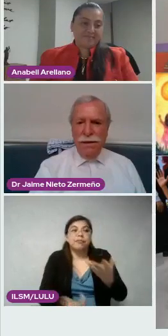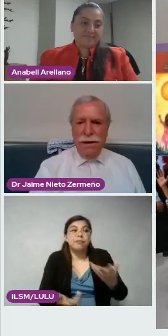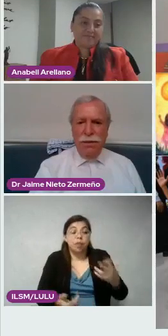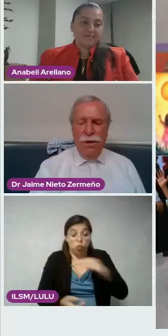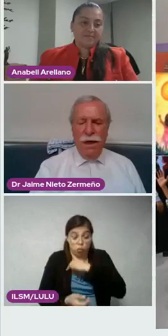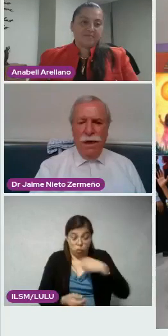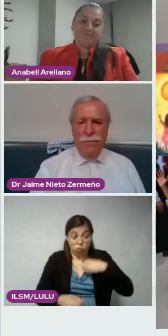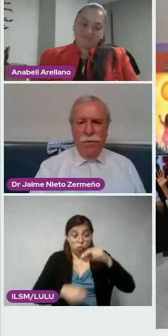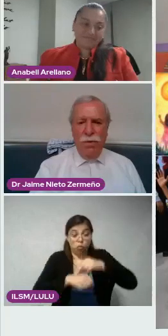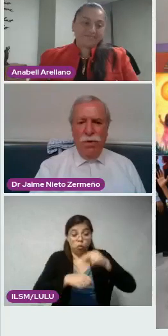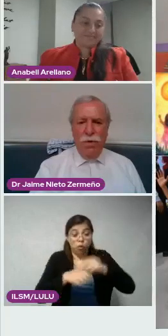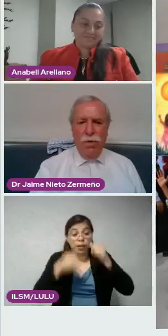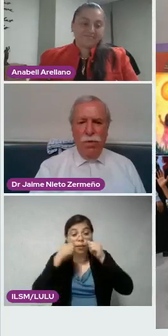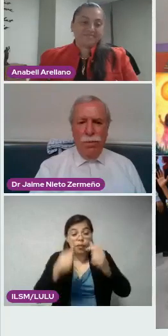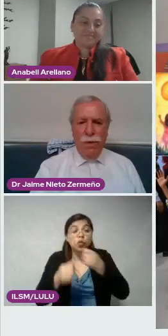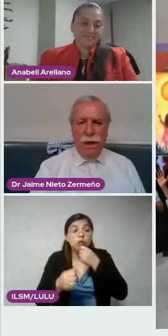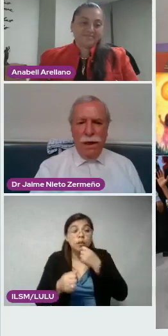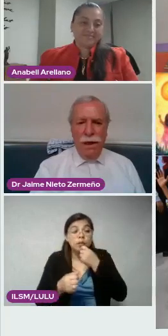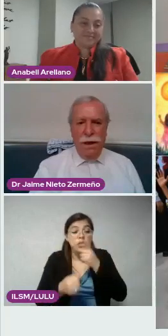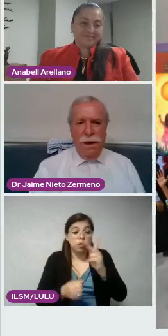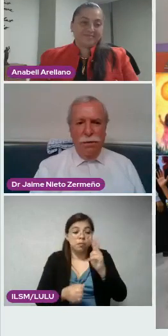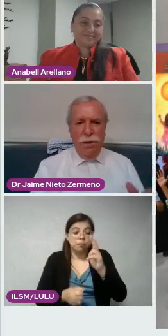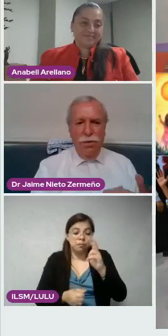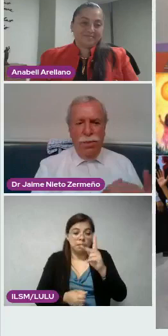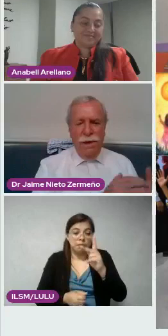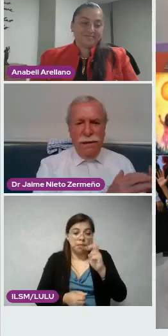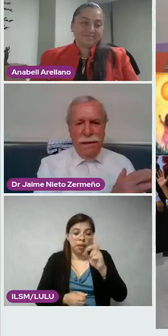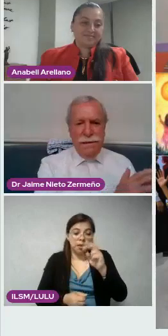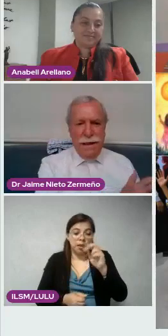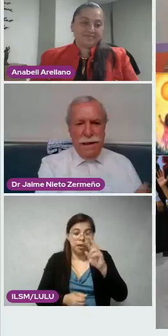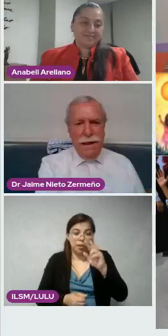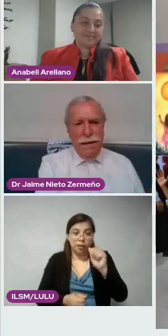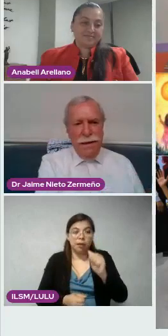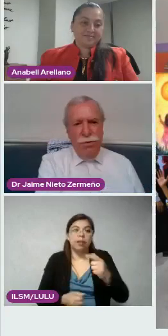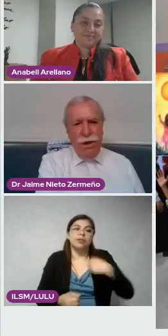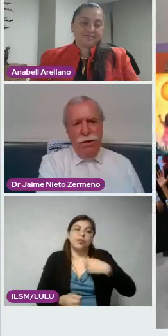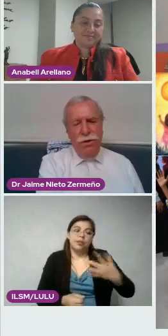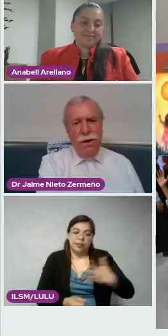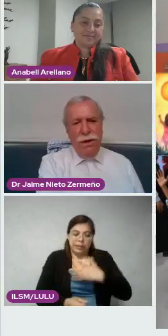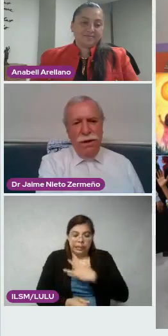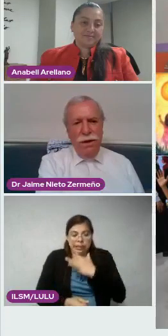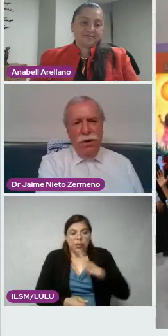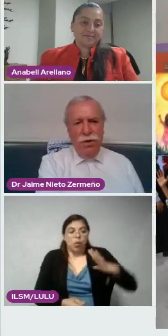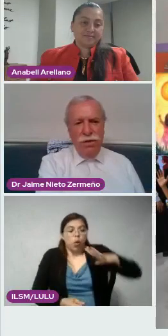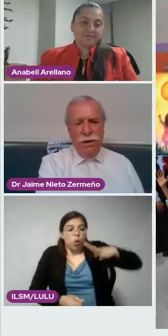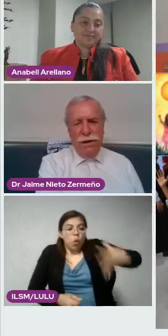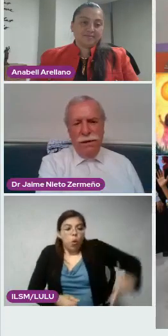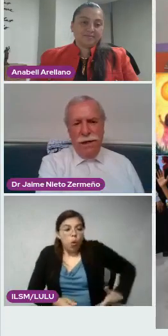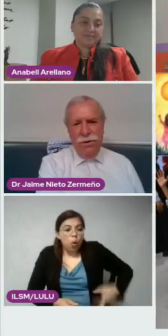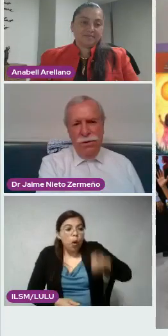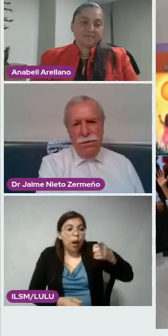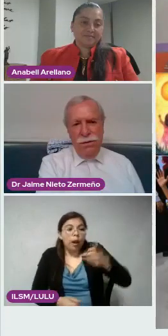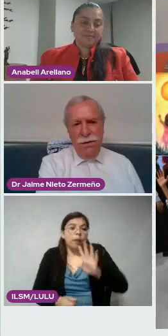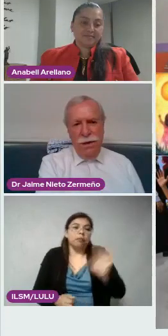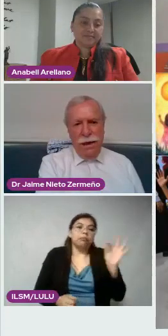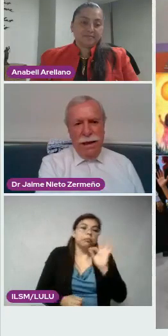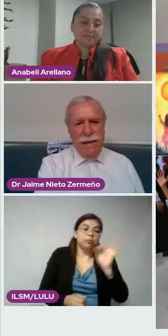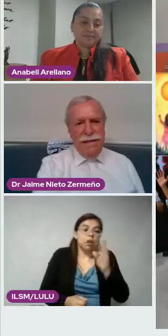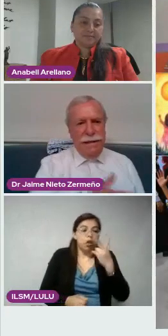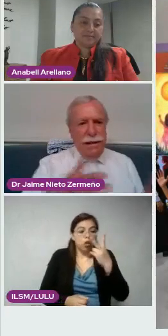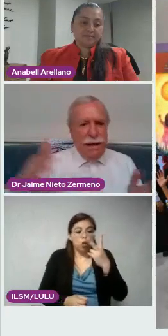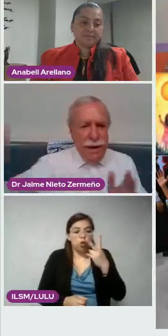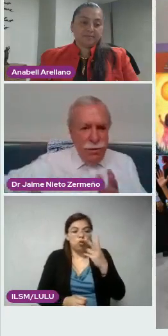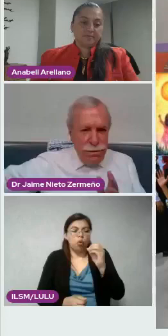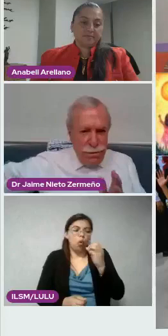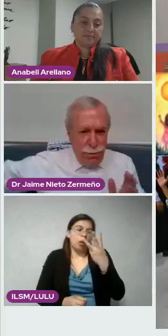te da un orgullo porque cuando un pediatra saca adelante a un niño de dos o tres años, le